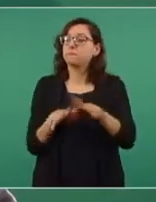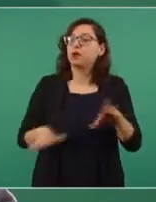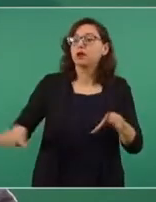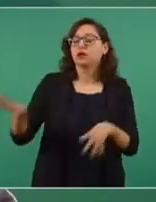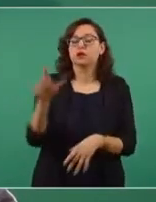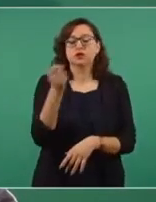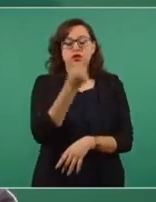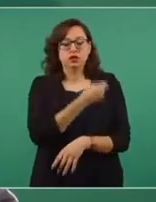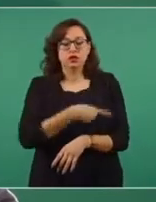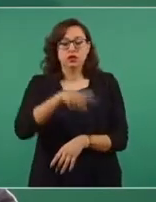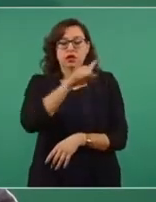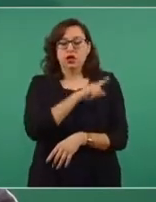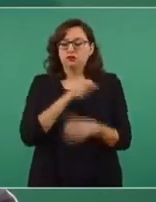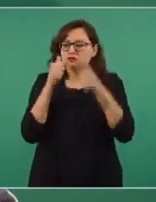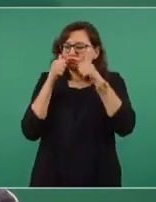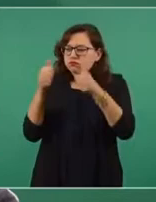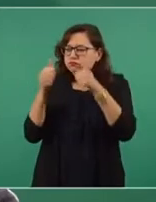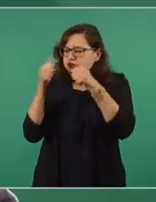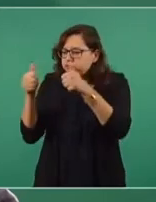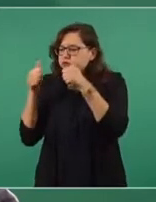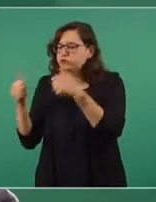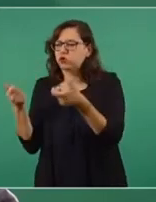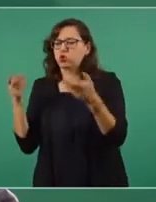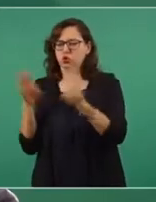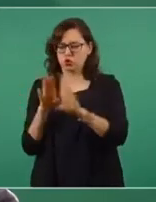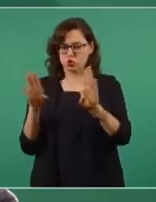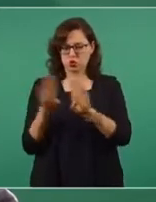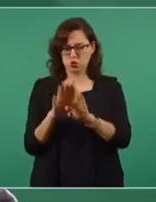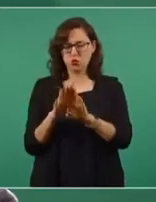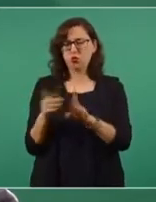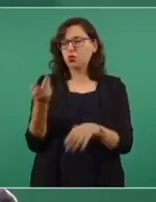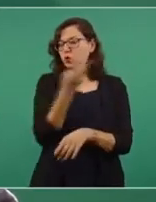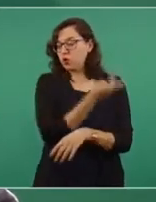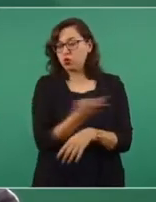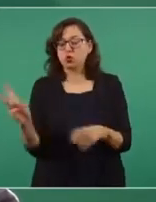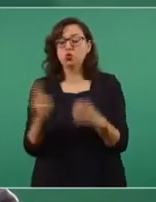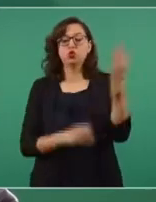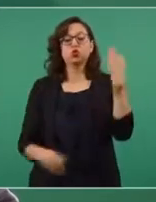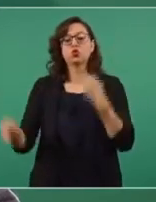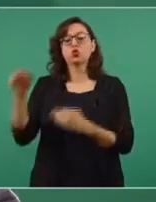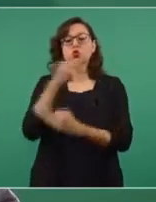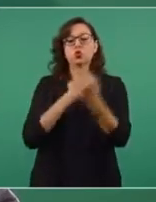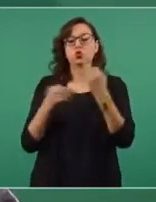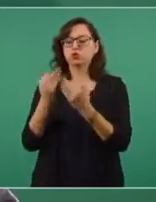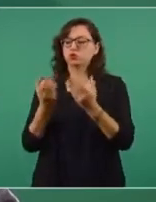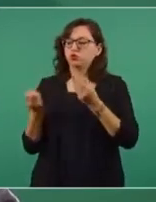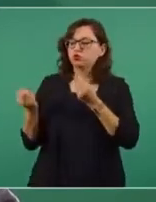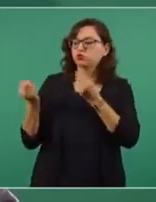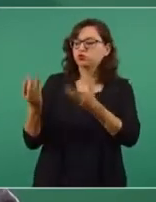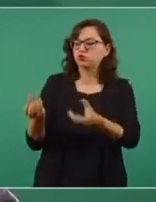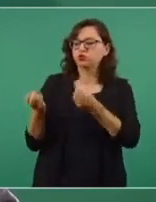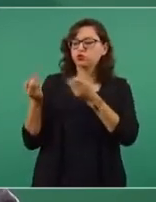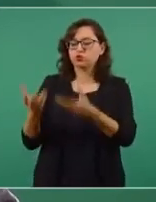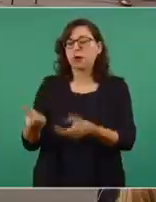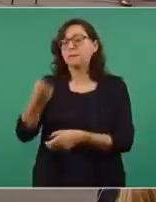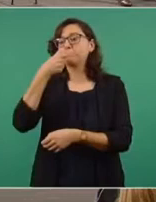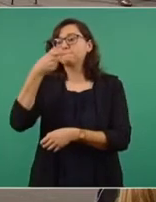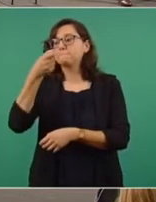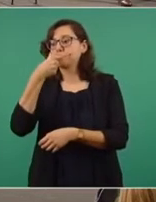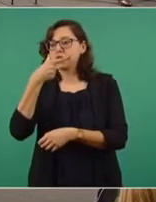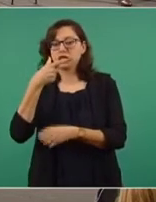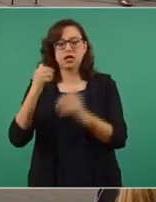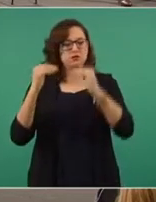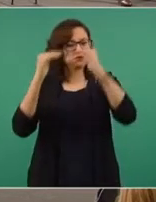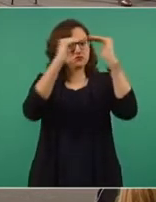estandarizan los tratamientos conforme a la política de salud pública para que todo el sector ofrezca los mismos medicamentos para los